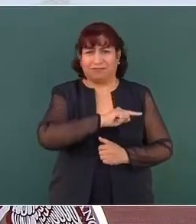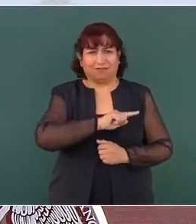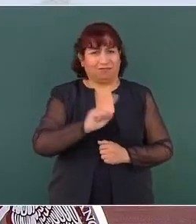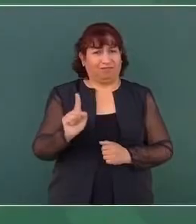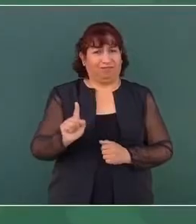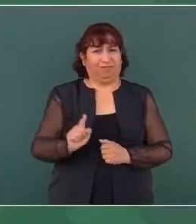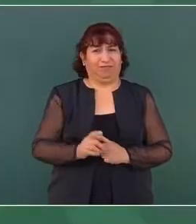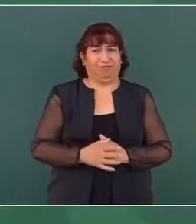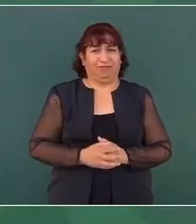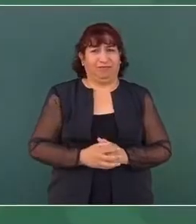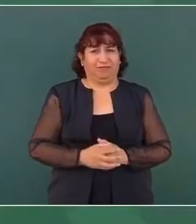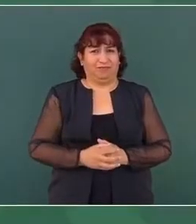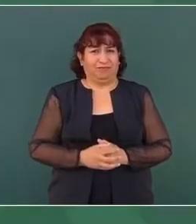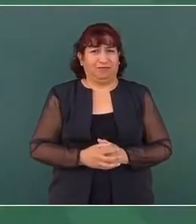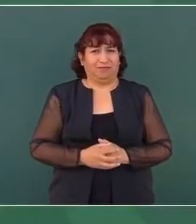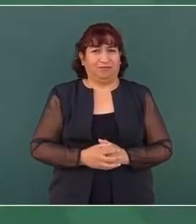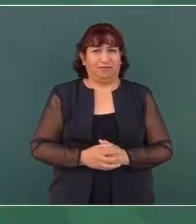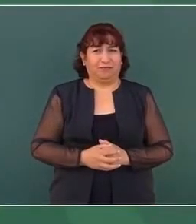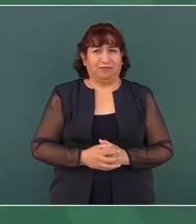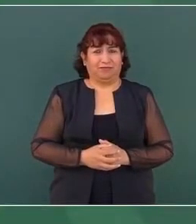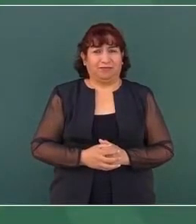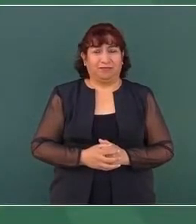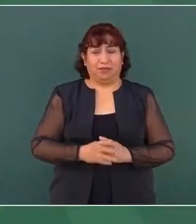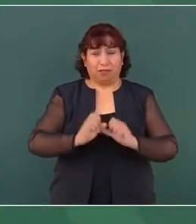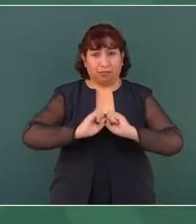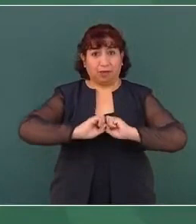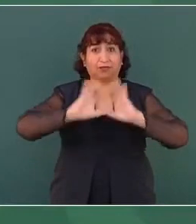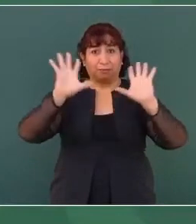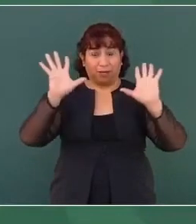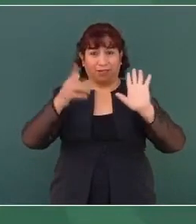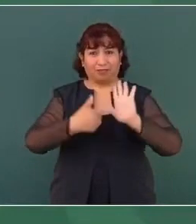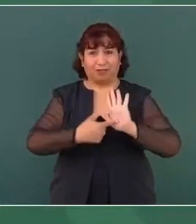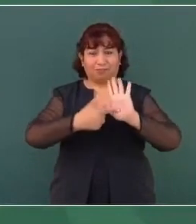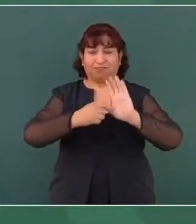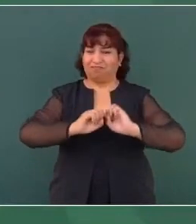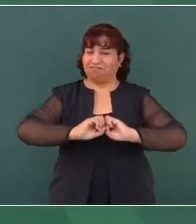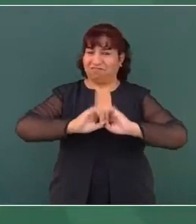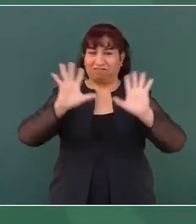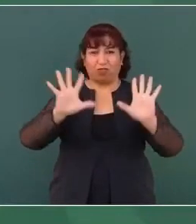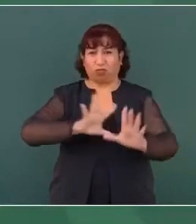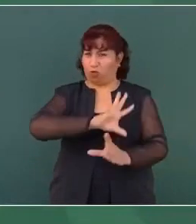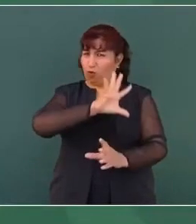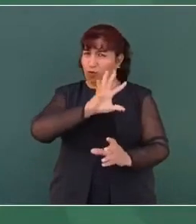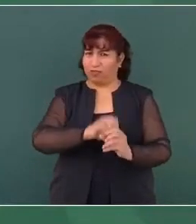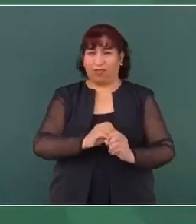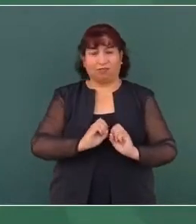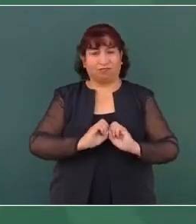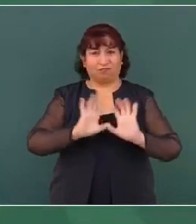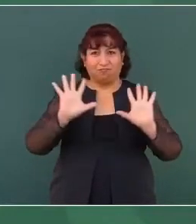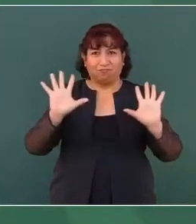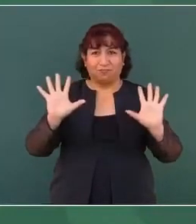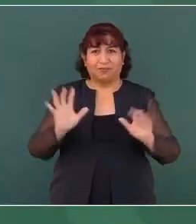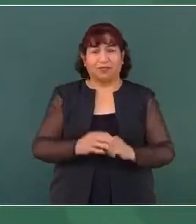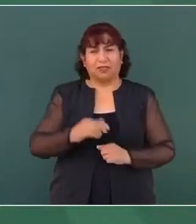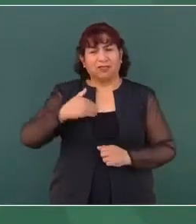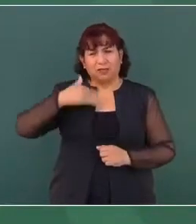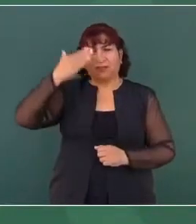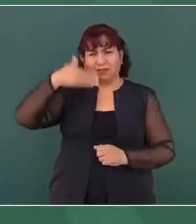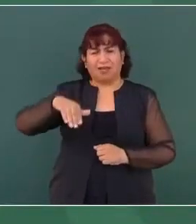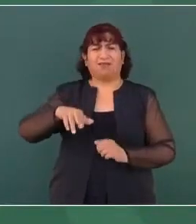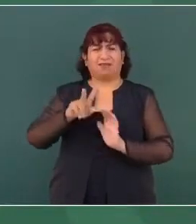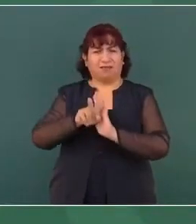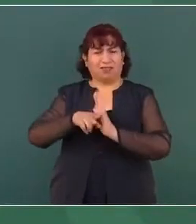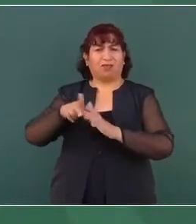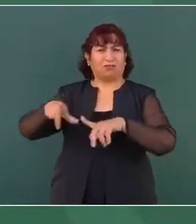transparencia completa, total. Yo sabía de estos videos,